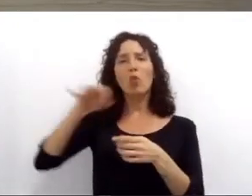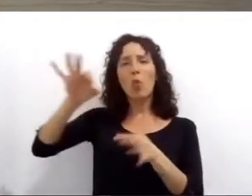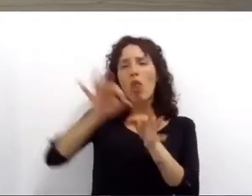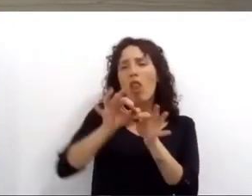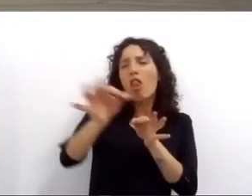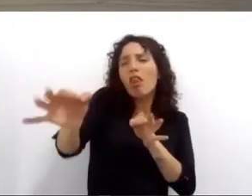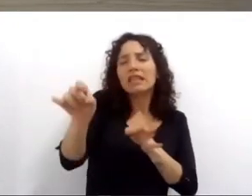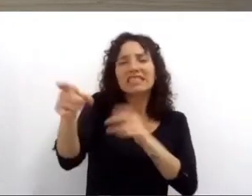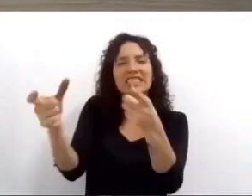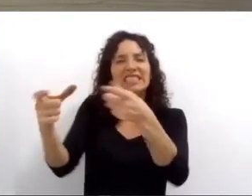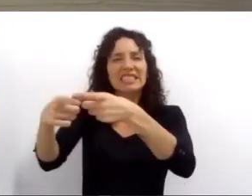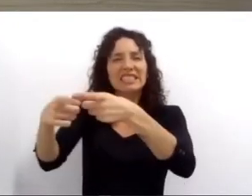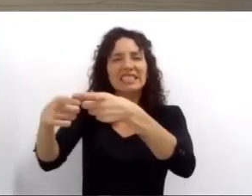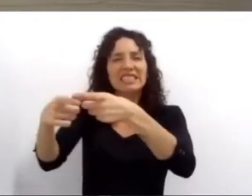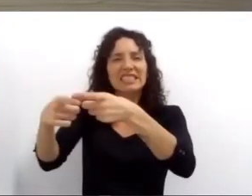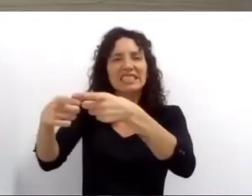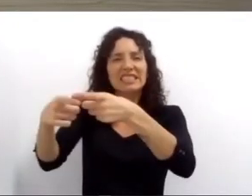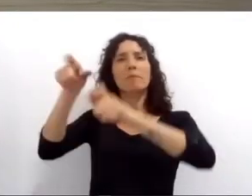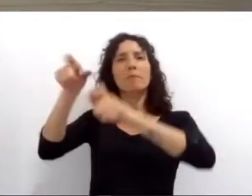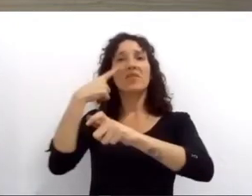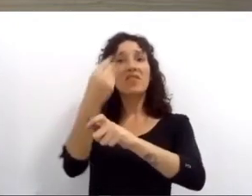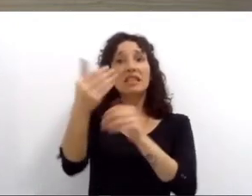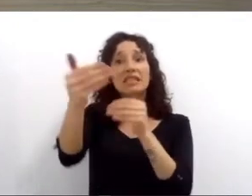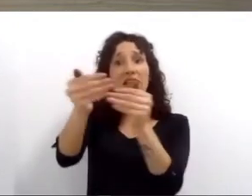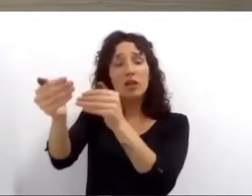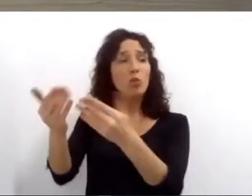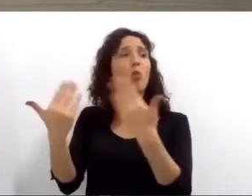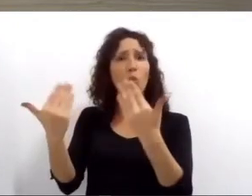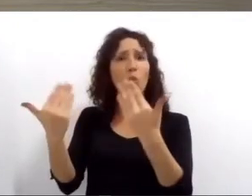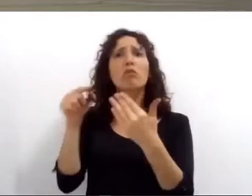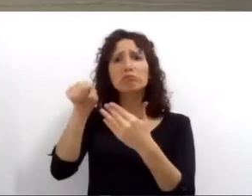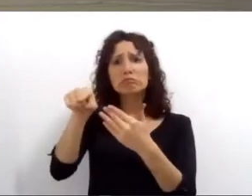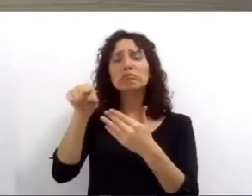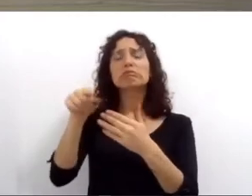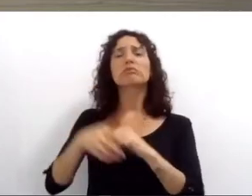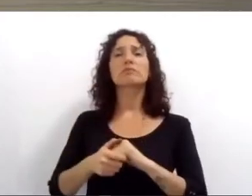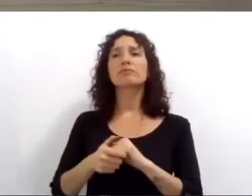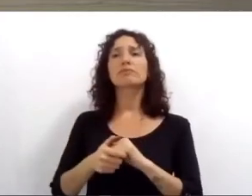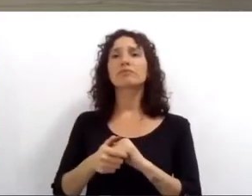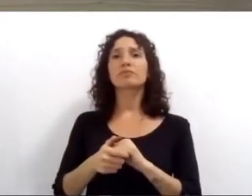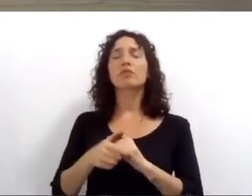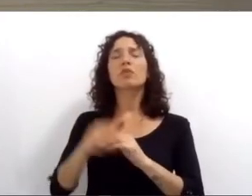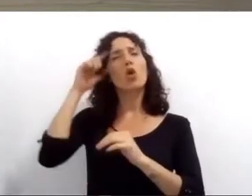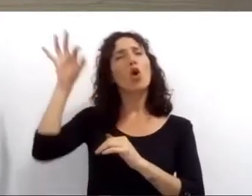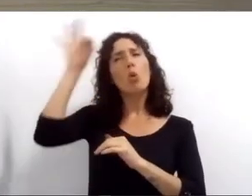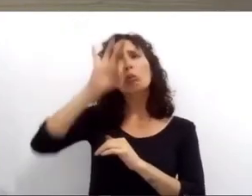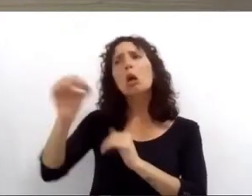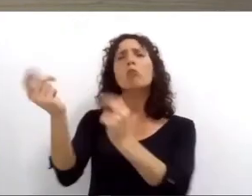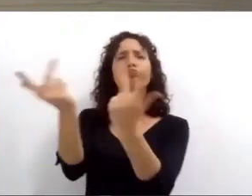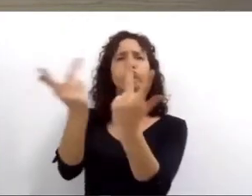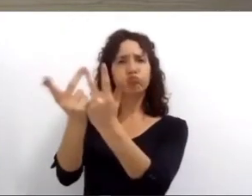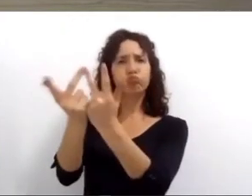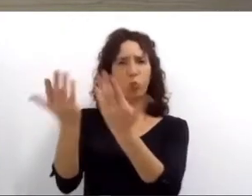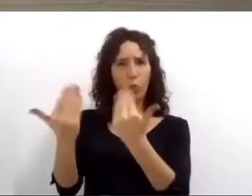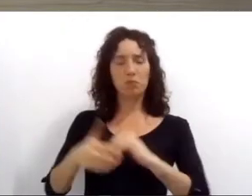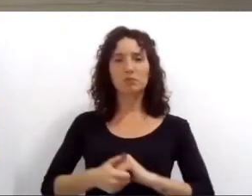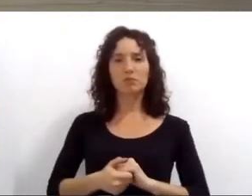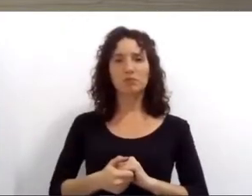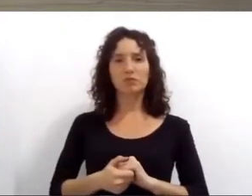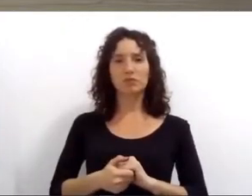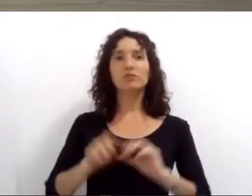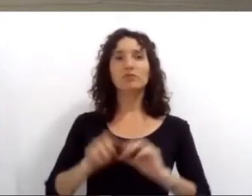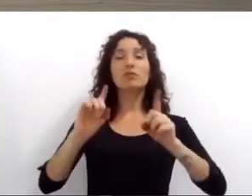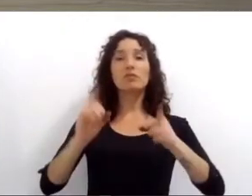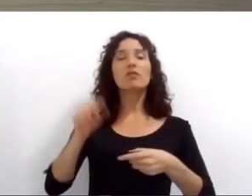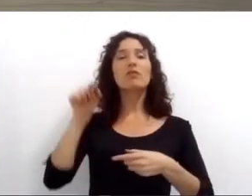en este sentido dimos un gran paso avanzando en materia de transparencia e innovación ingresando a la alianza internacional